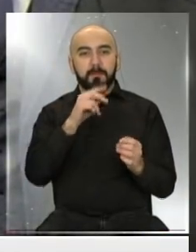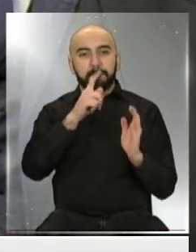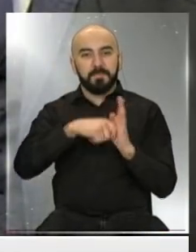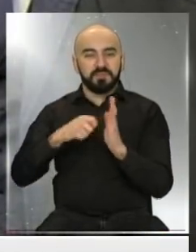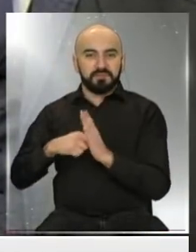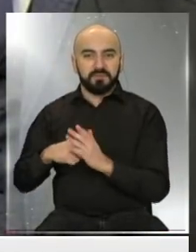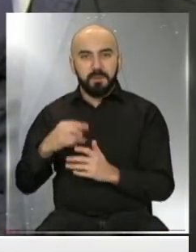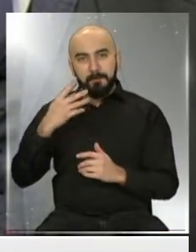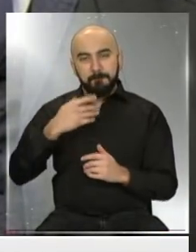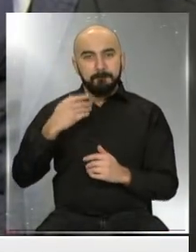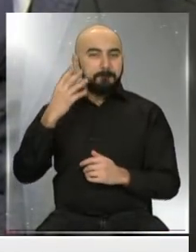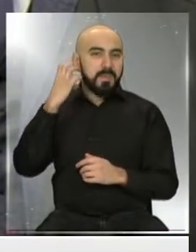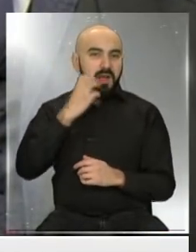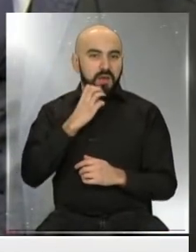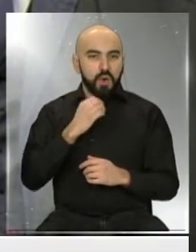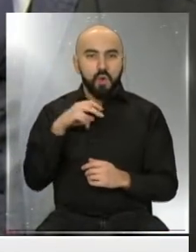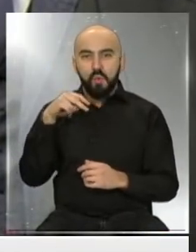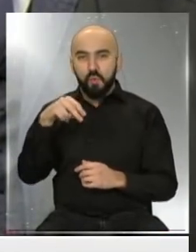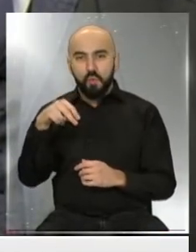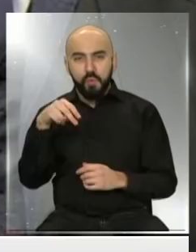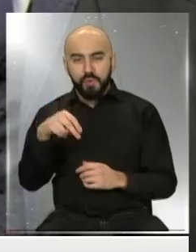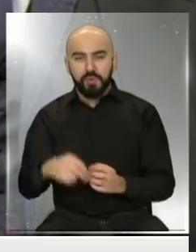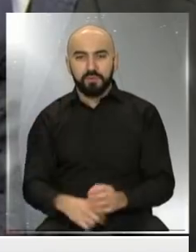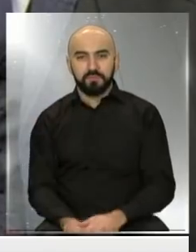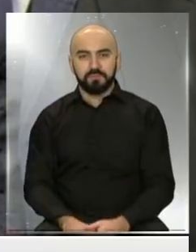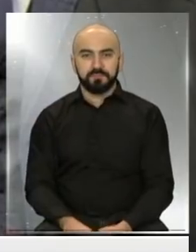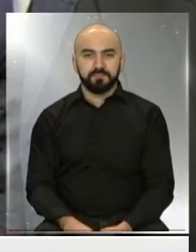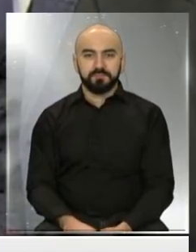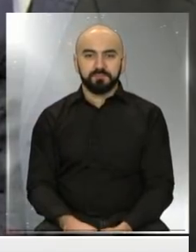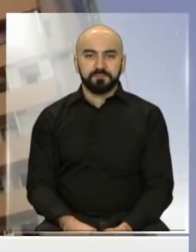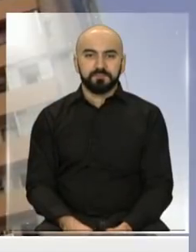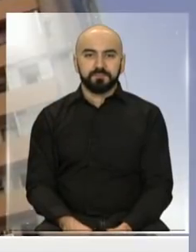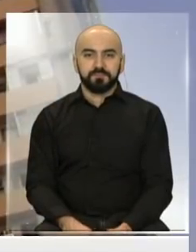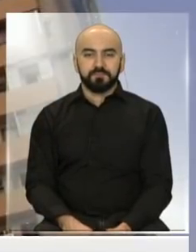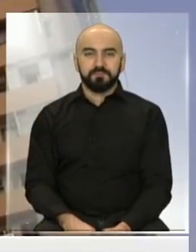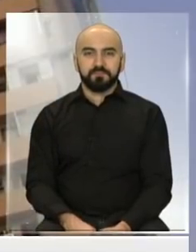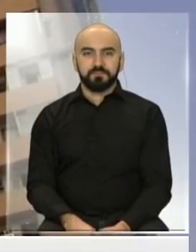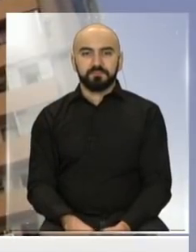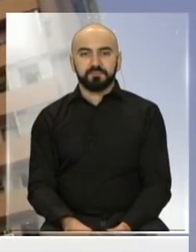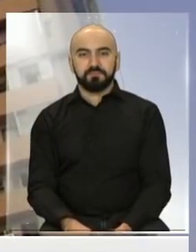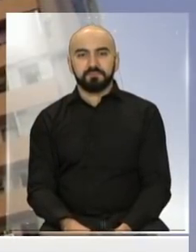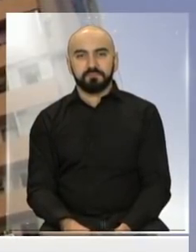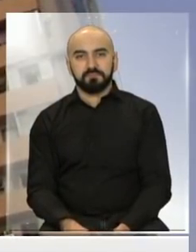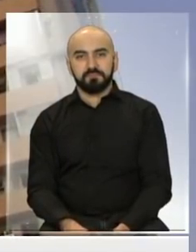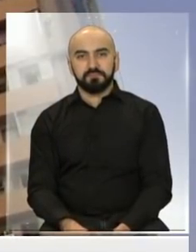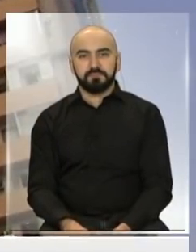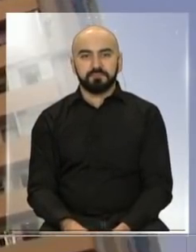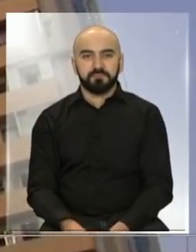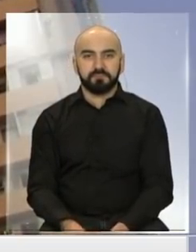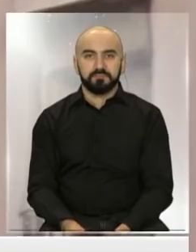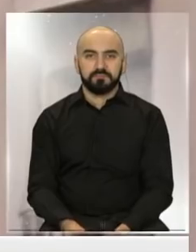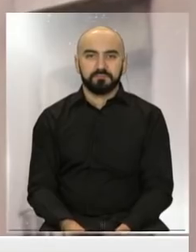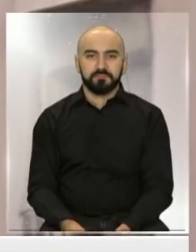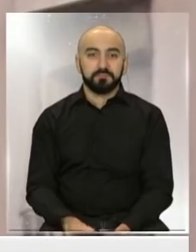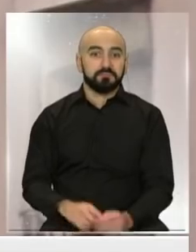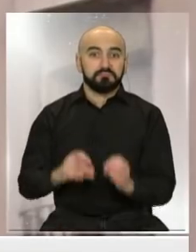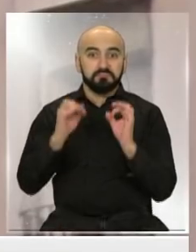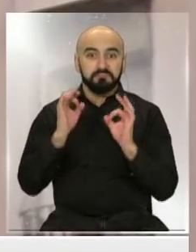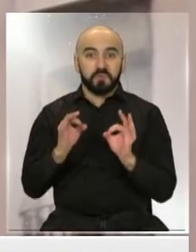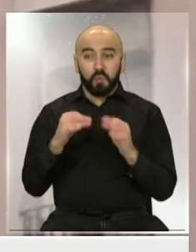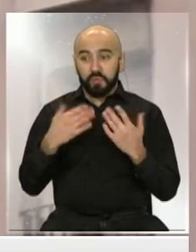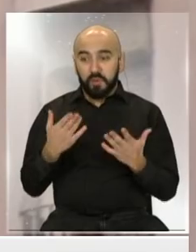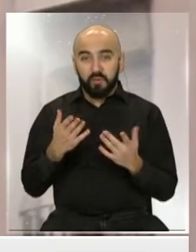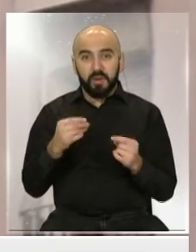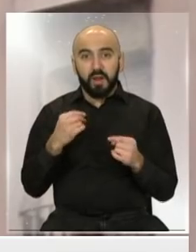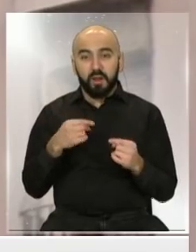y de junio. Tiene un punto ahí la Organización Panamericana de la Salud, nosotros estamos entrando el invierno en el hemisferio sur. Justamente, como